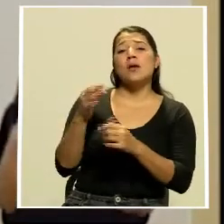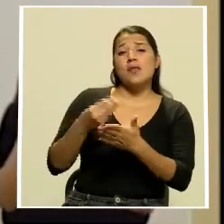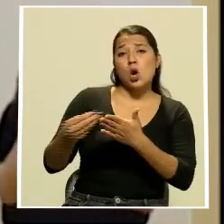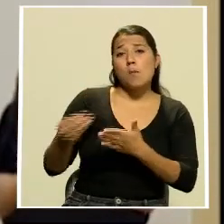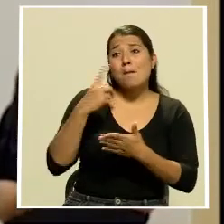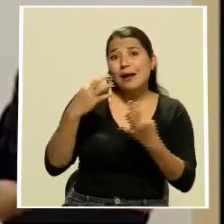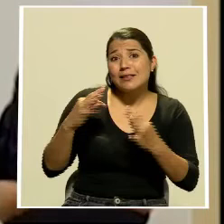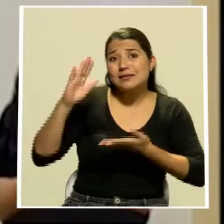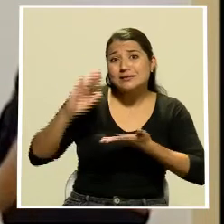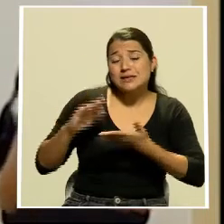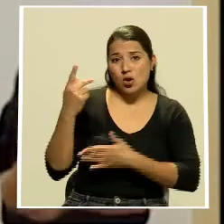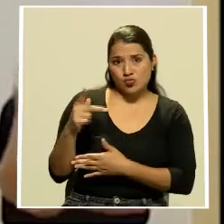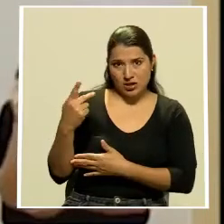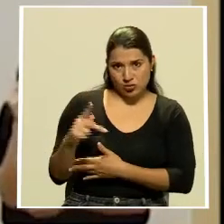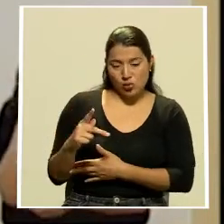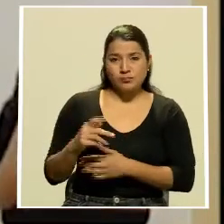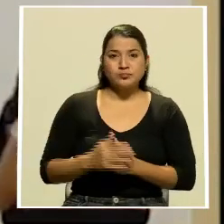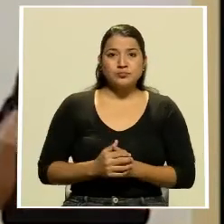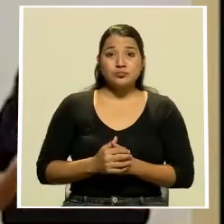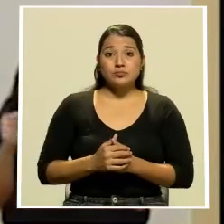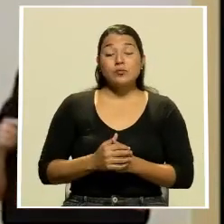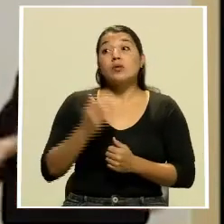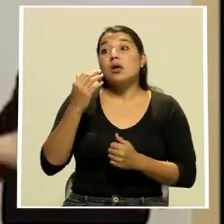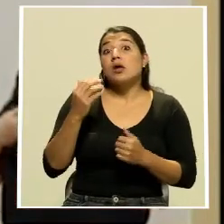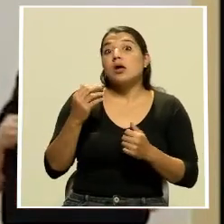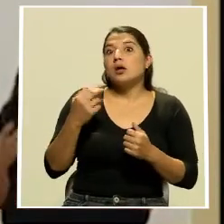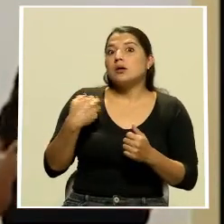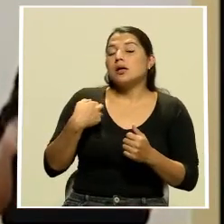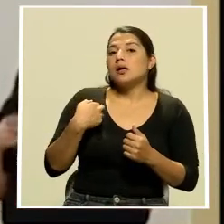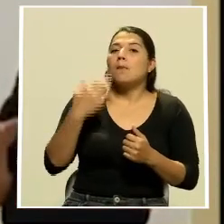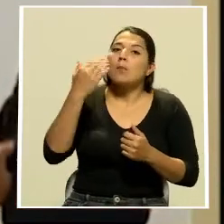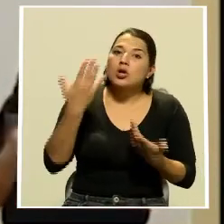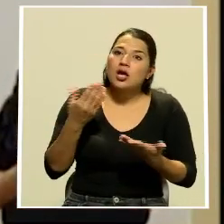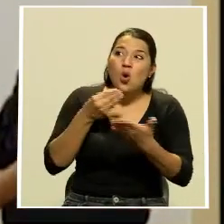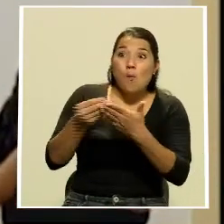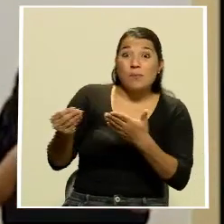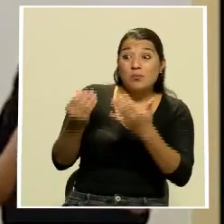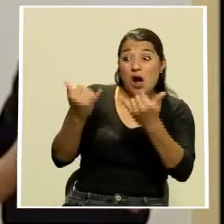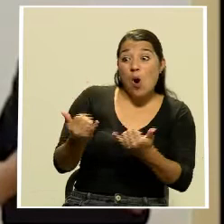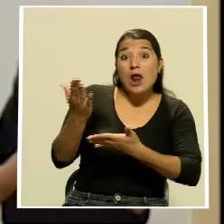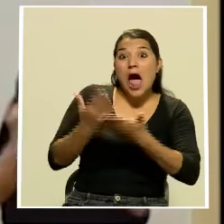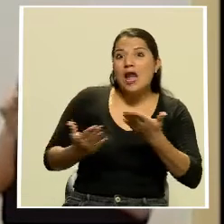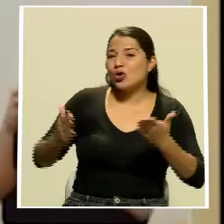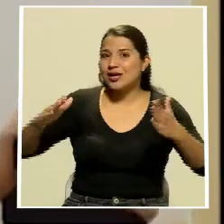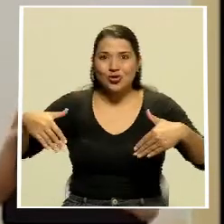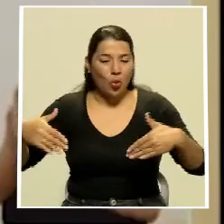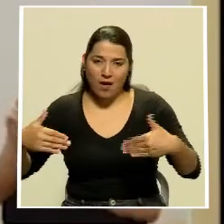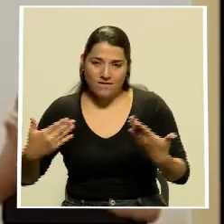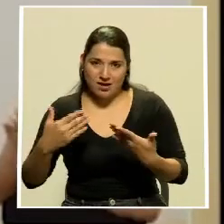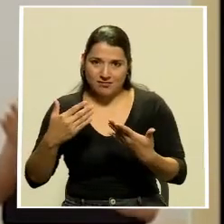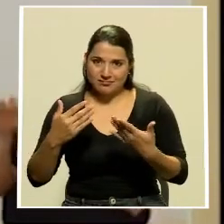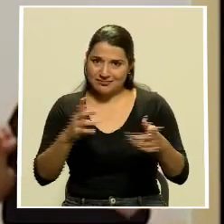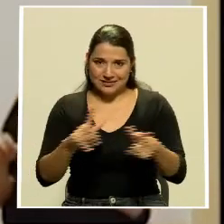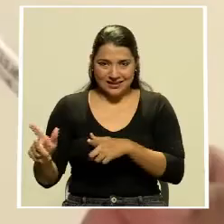que existe porque se está adquiriendo un producto que todavía no está en el mercado. Entonces, una parte se va a adquirir por este mecanismo y otra parte por